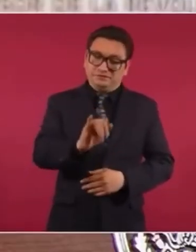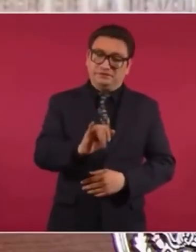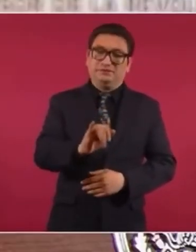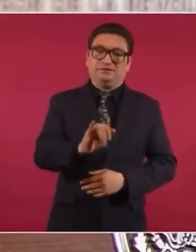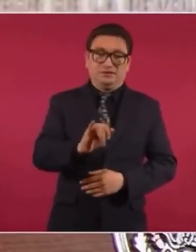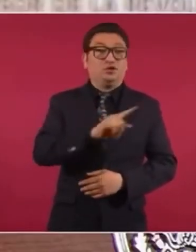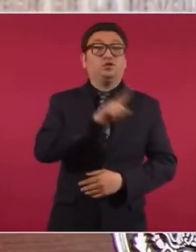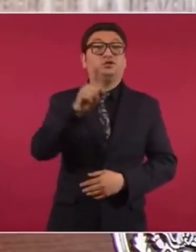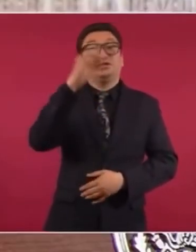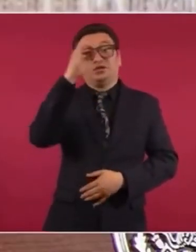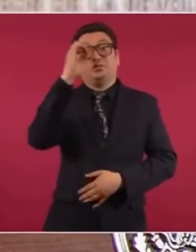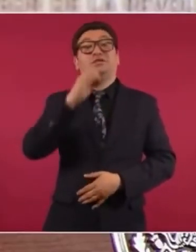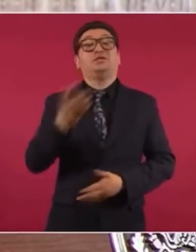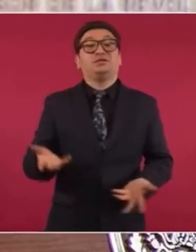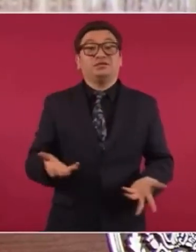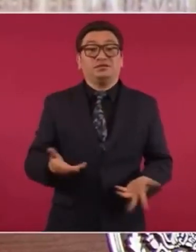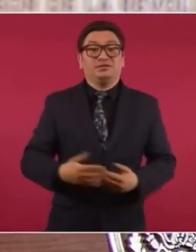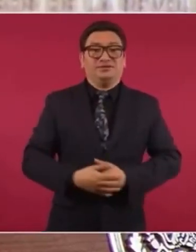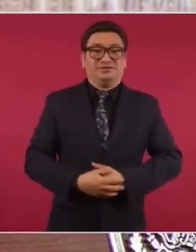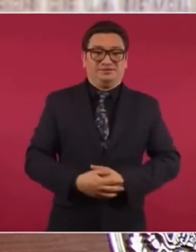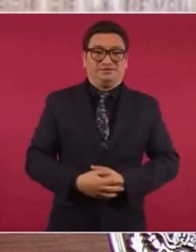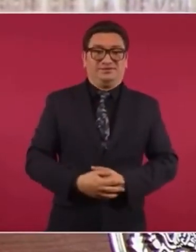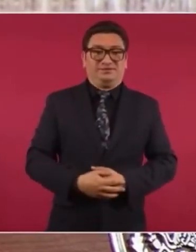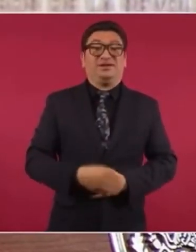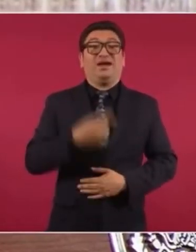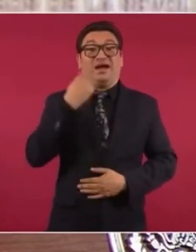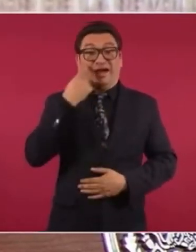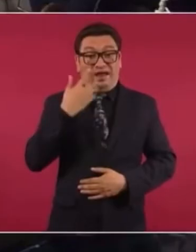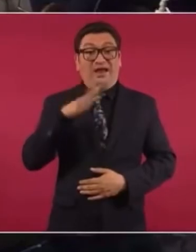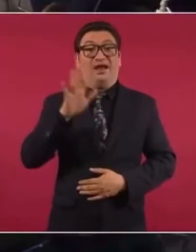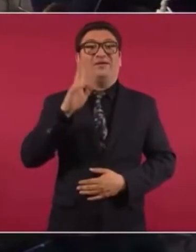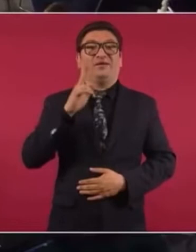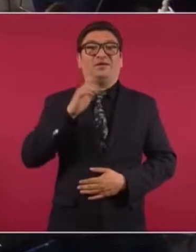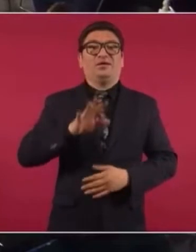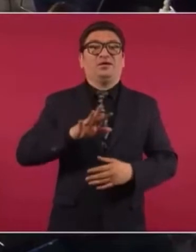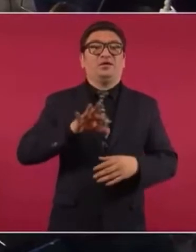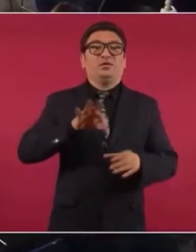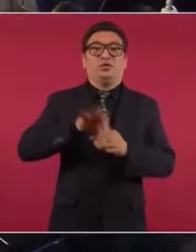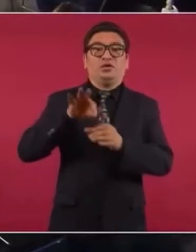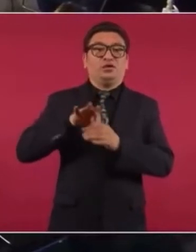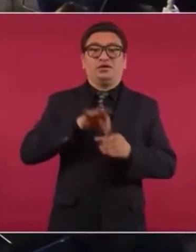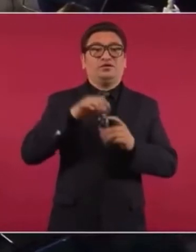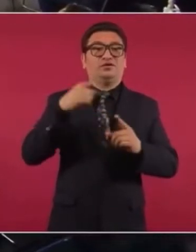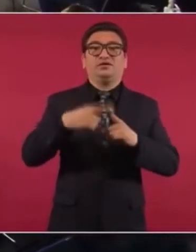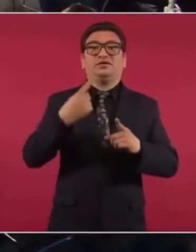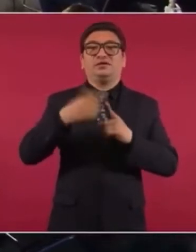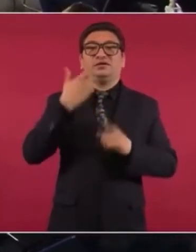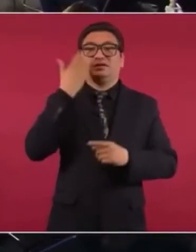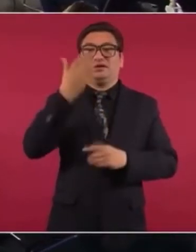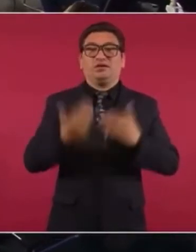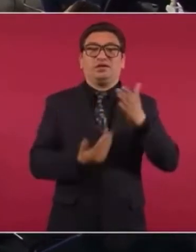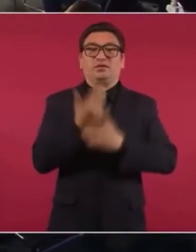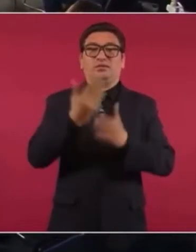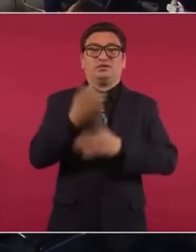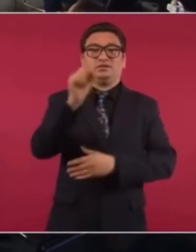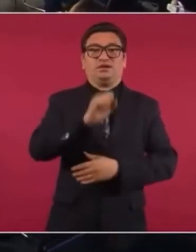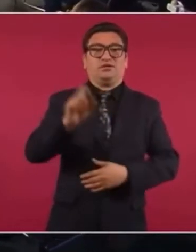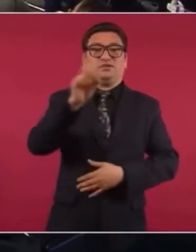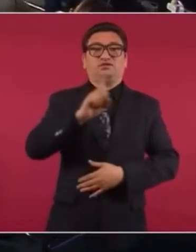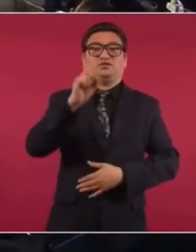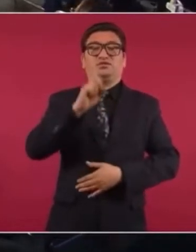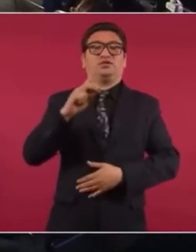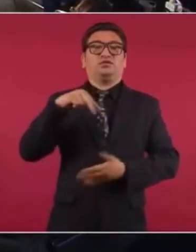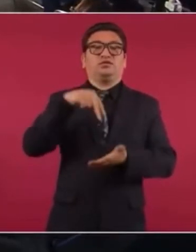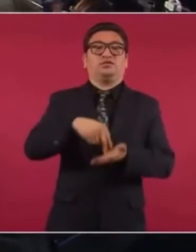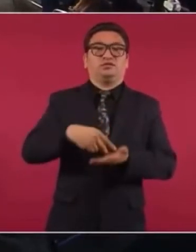¿Ustedes qué opinan? A ver, vamos a hacer una votación. Que levanten la mano los que quieran mañanera, sábados y domingos.